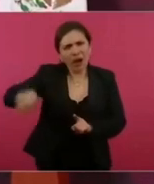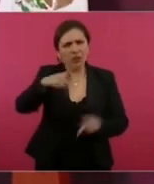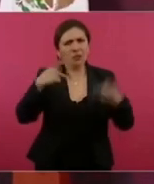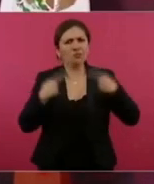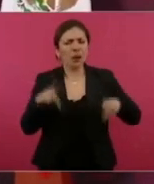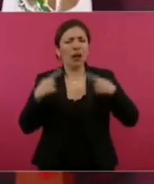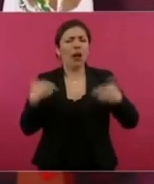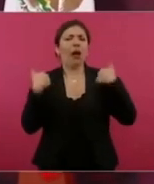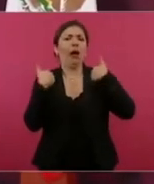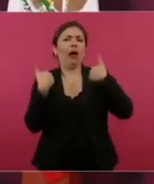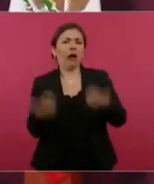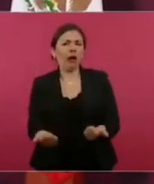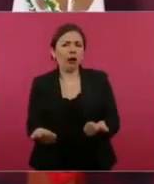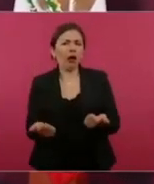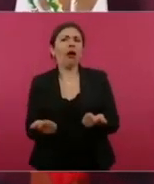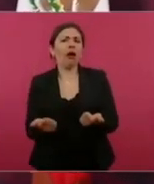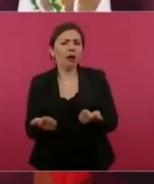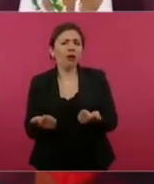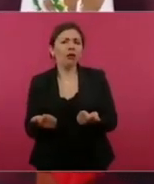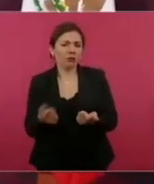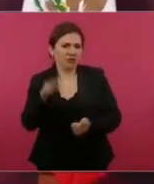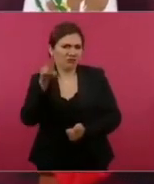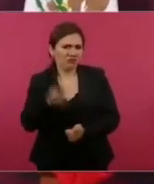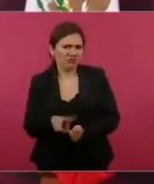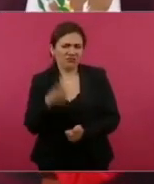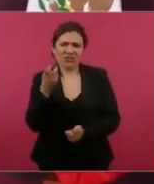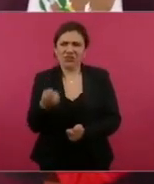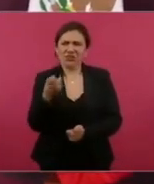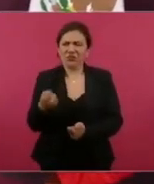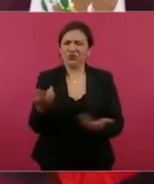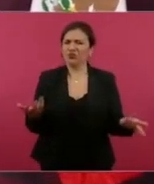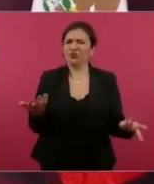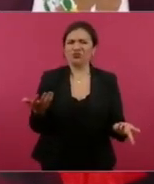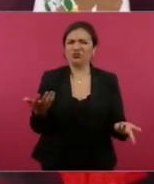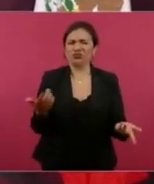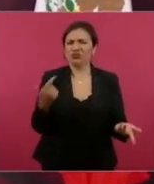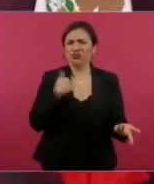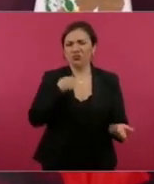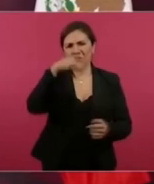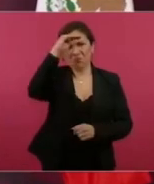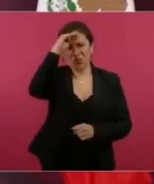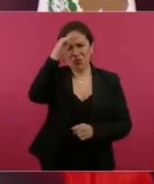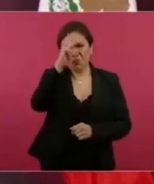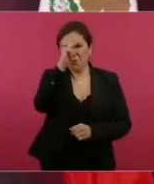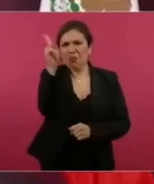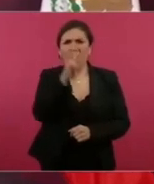porque se me hace un exceso,